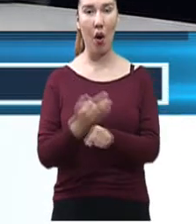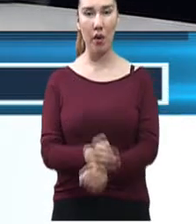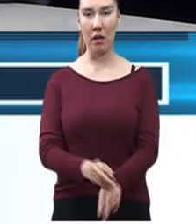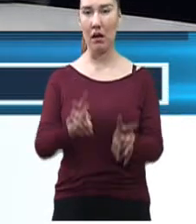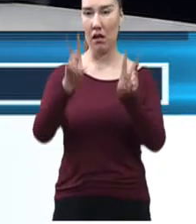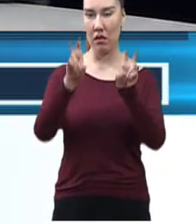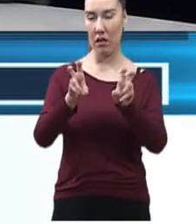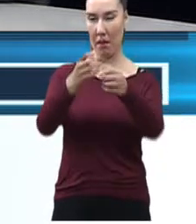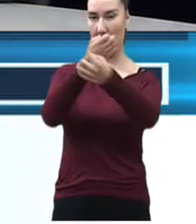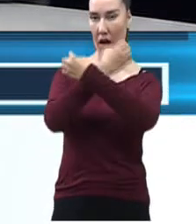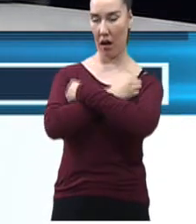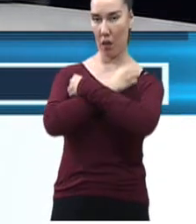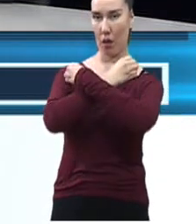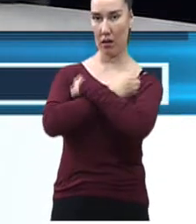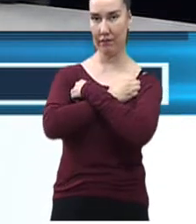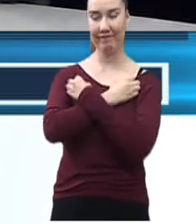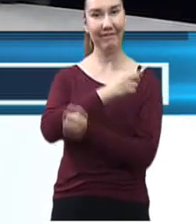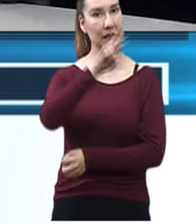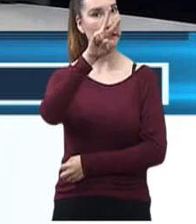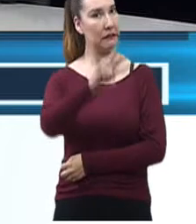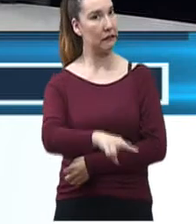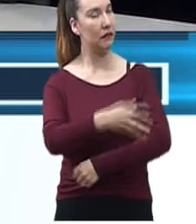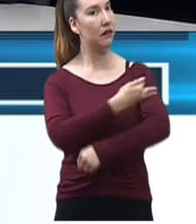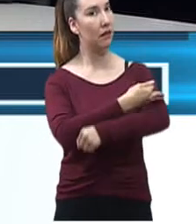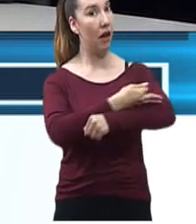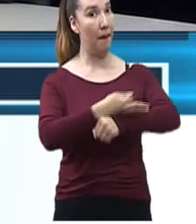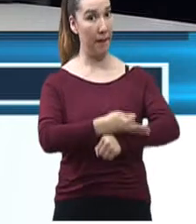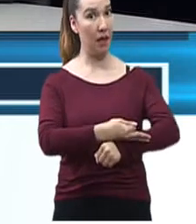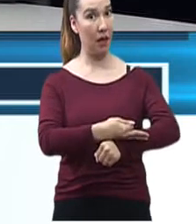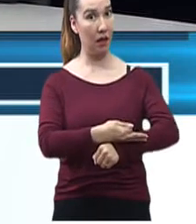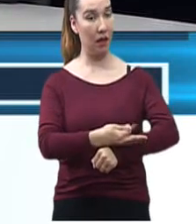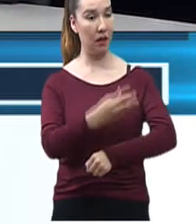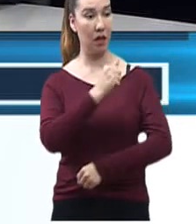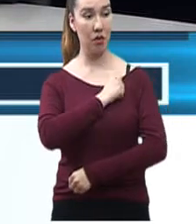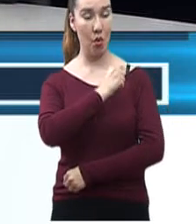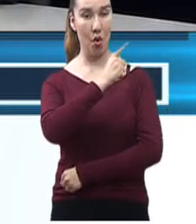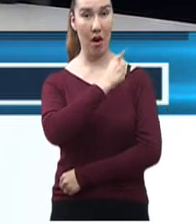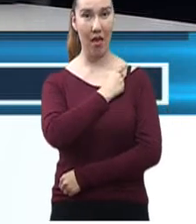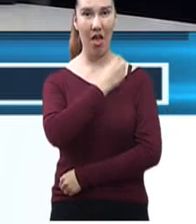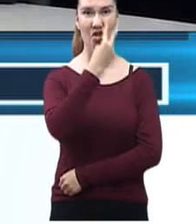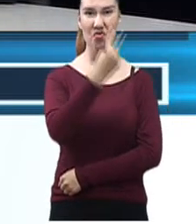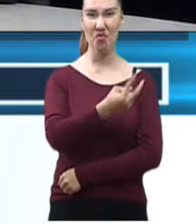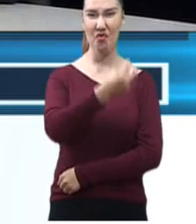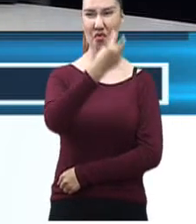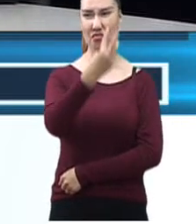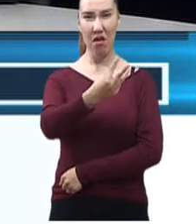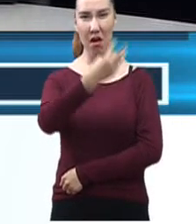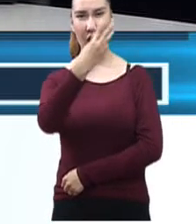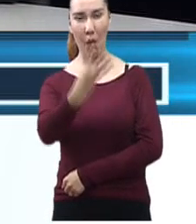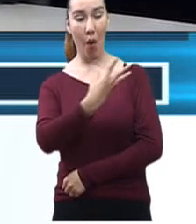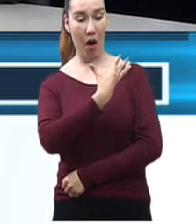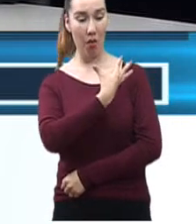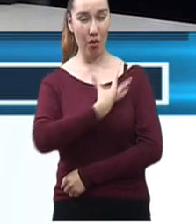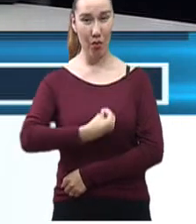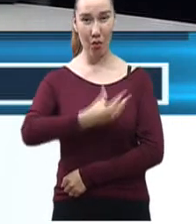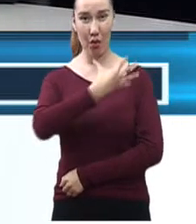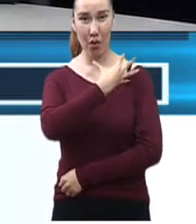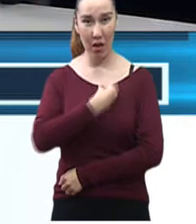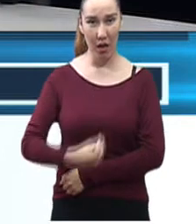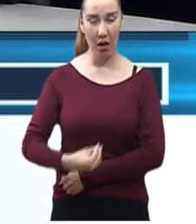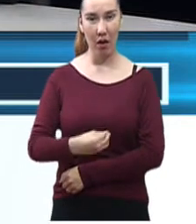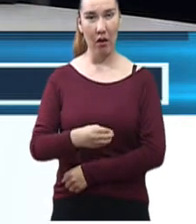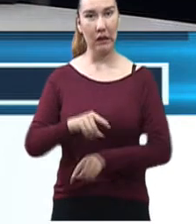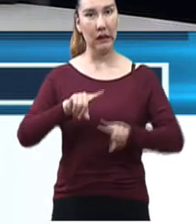educación. Y es cierto, familias de Soledad de Graciona Sánchez, que tiene dos, tres, cuatro niños y en diferentes grados,